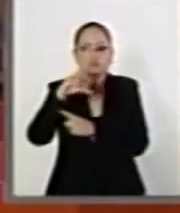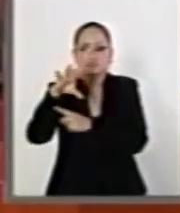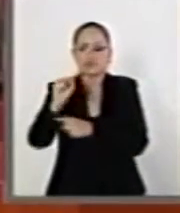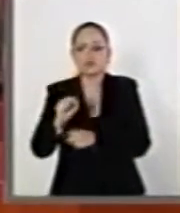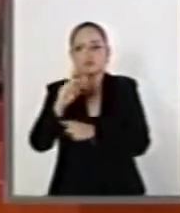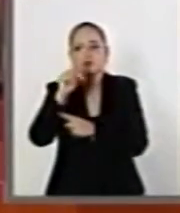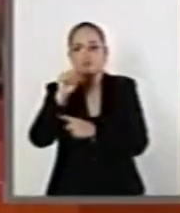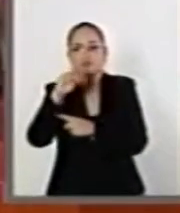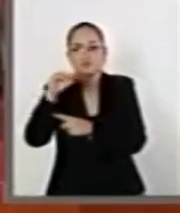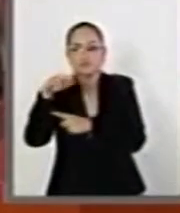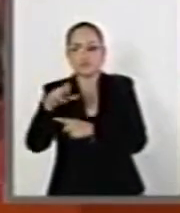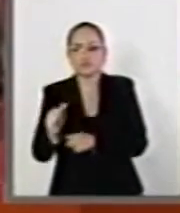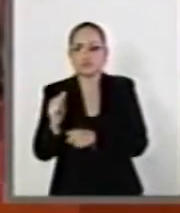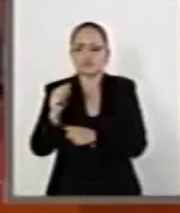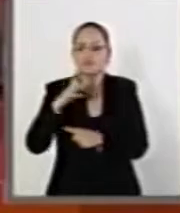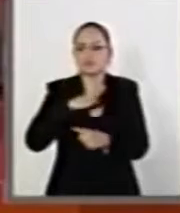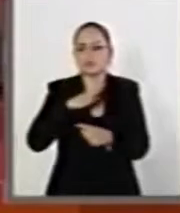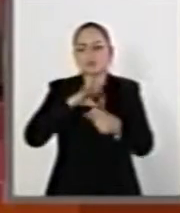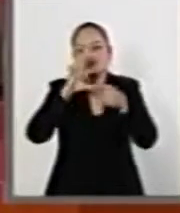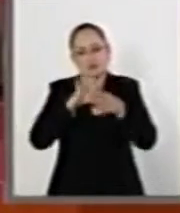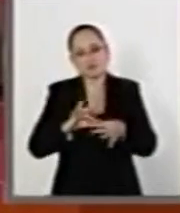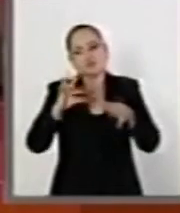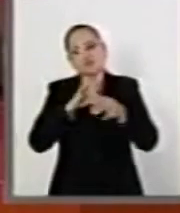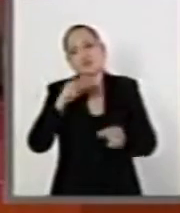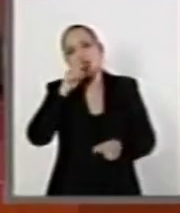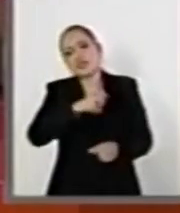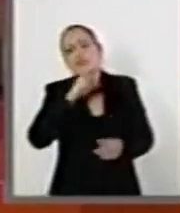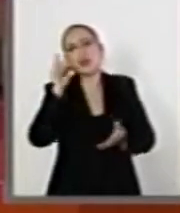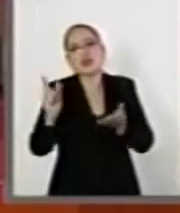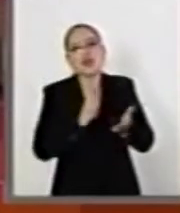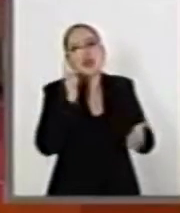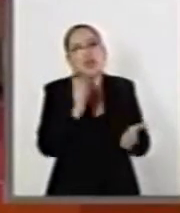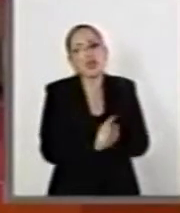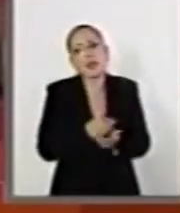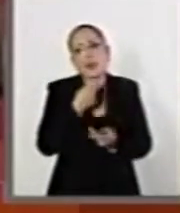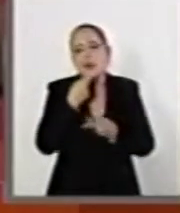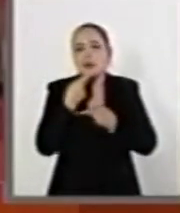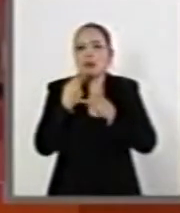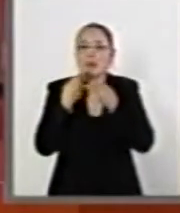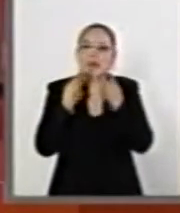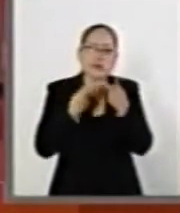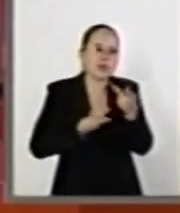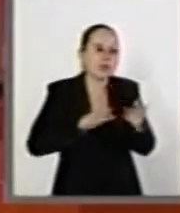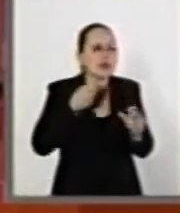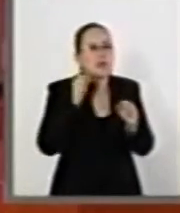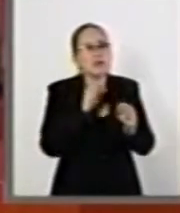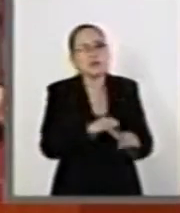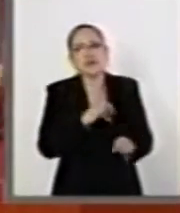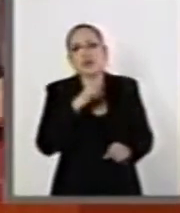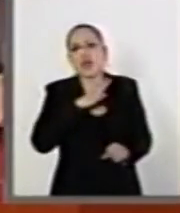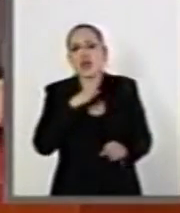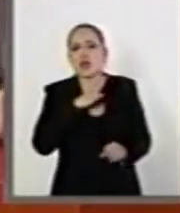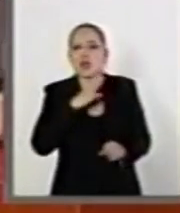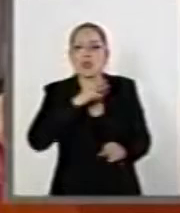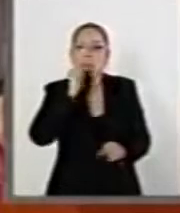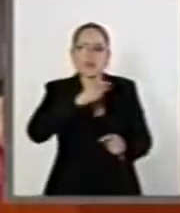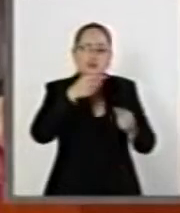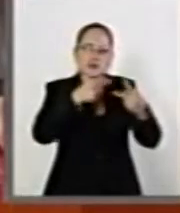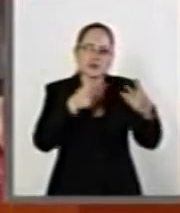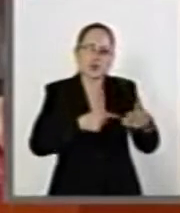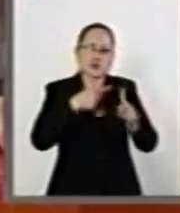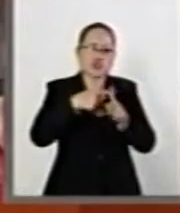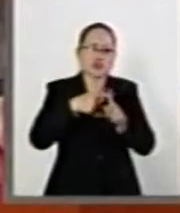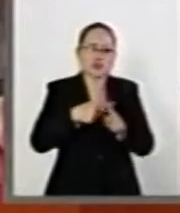proyecciones fabulosas que tenían, apenas se han entrado 4 millones